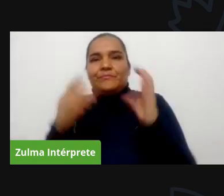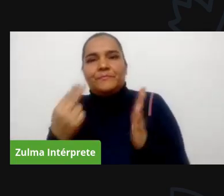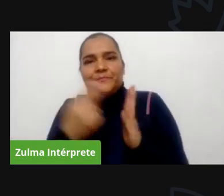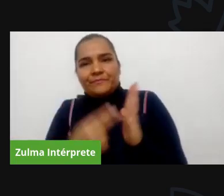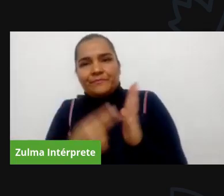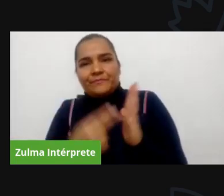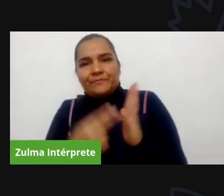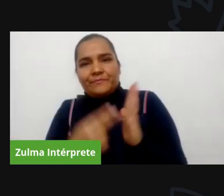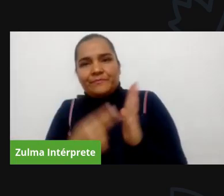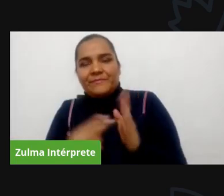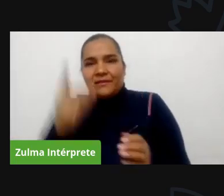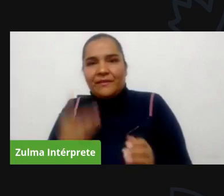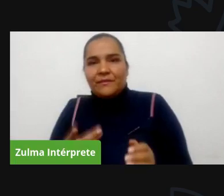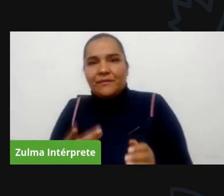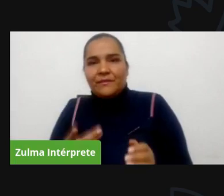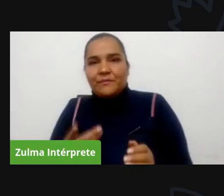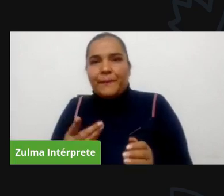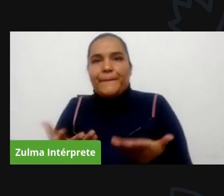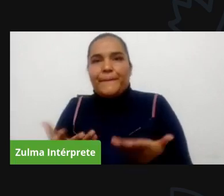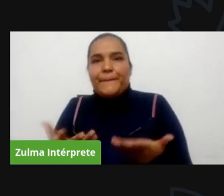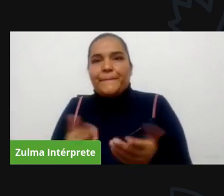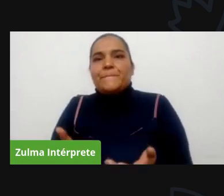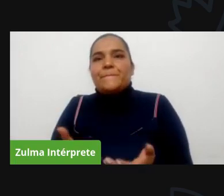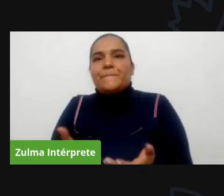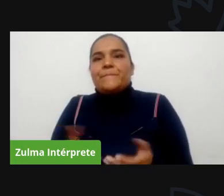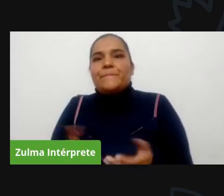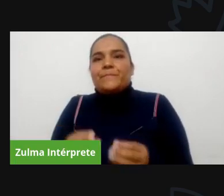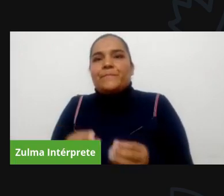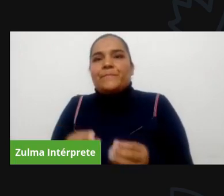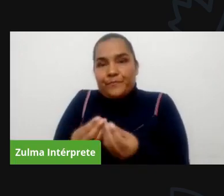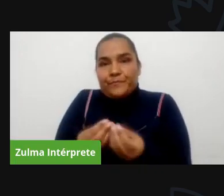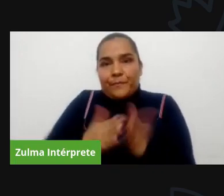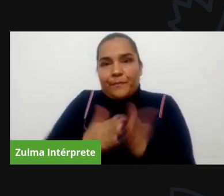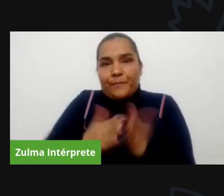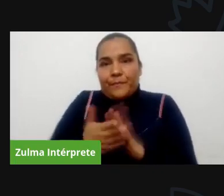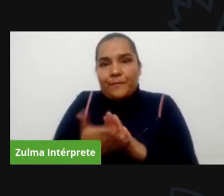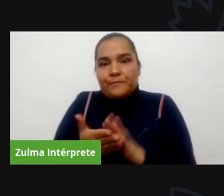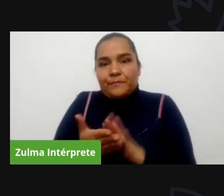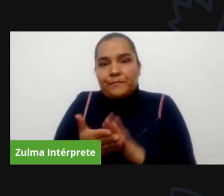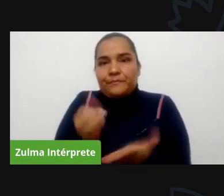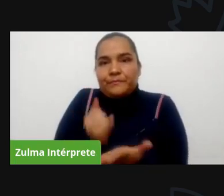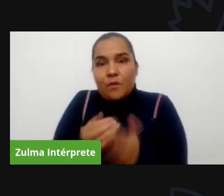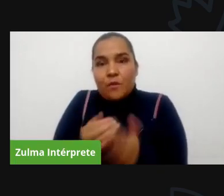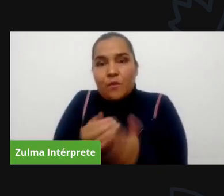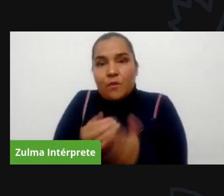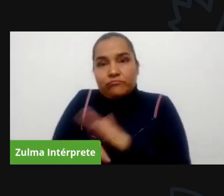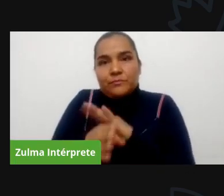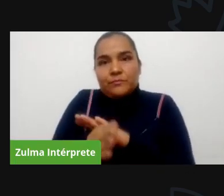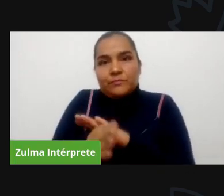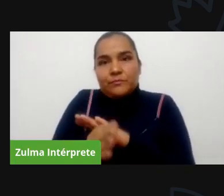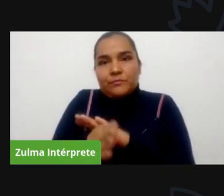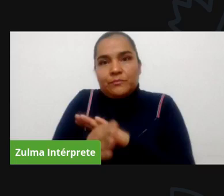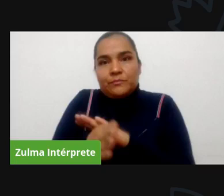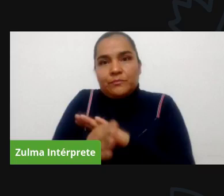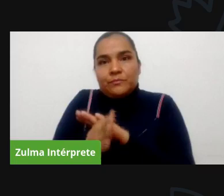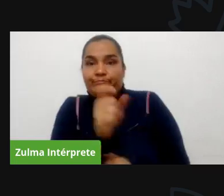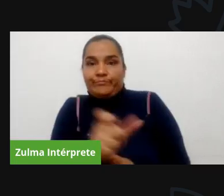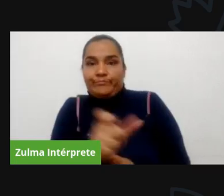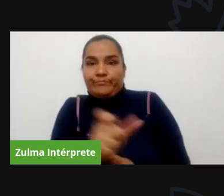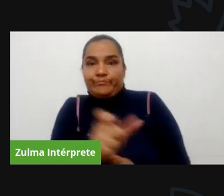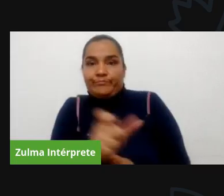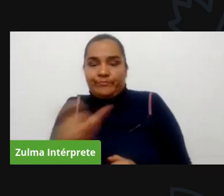procesos realizados por ciudadanos con reglas de juego establecidas y acordadas por los mismos